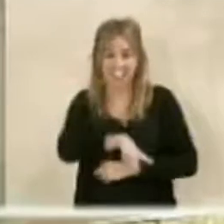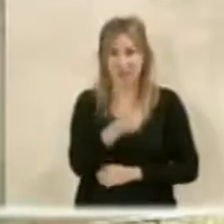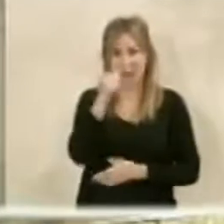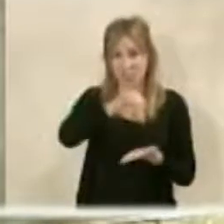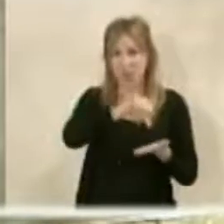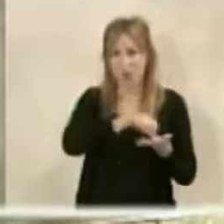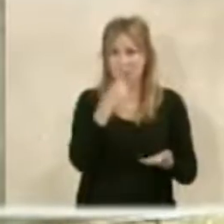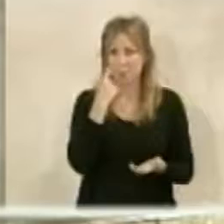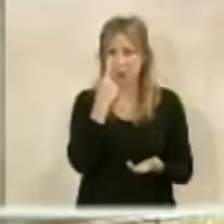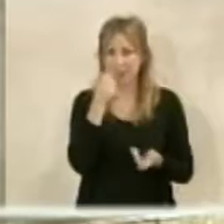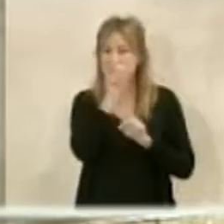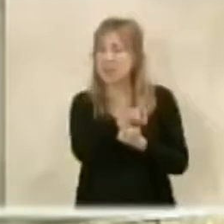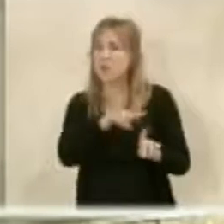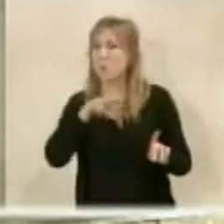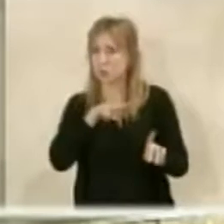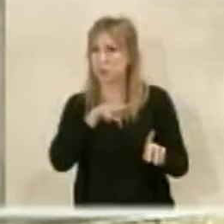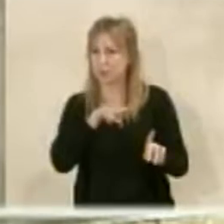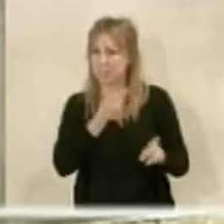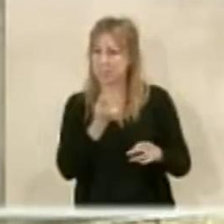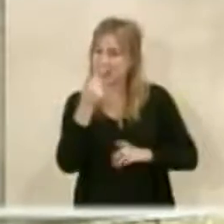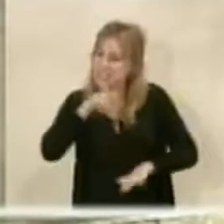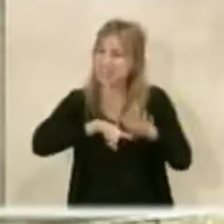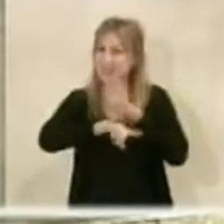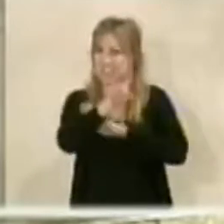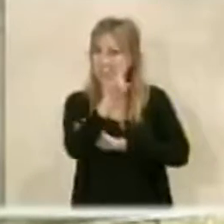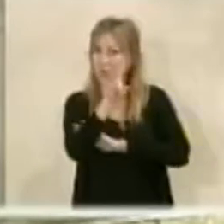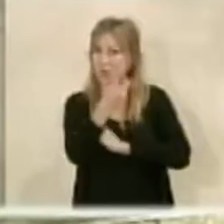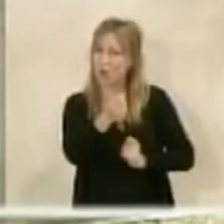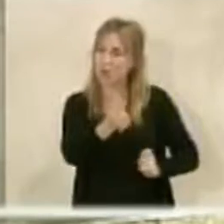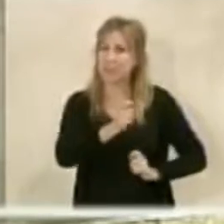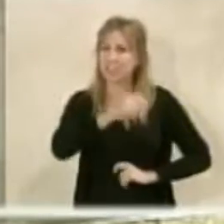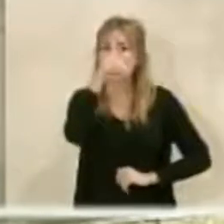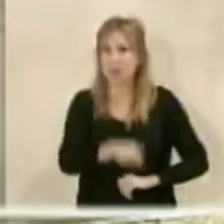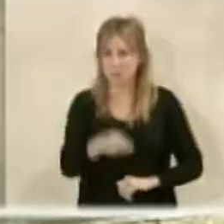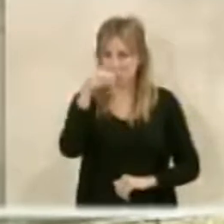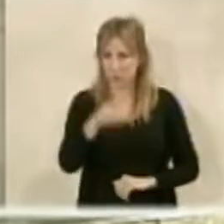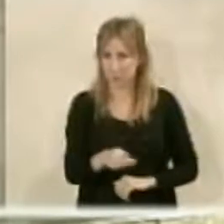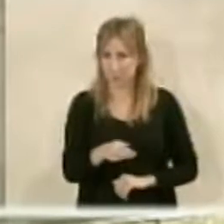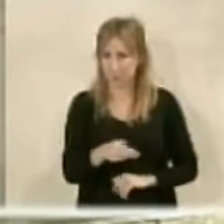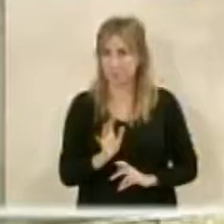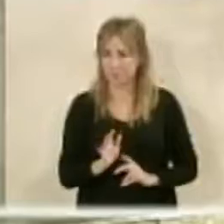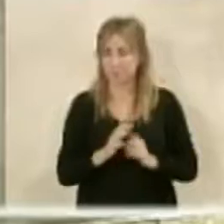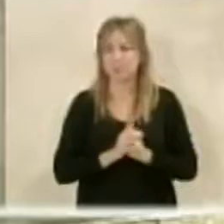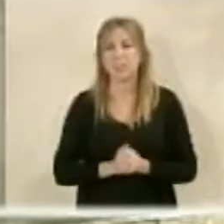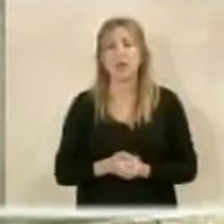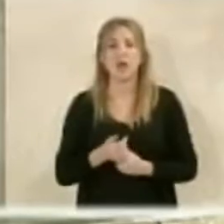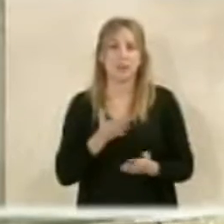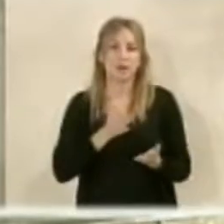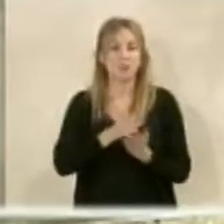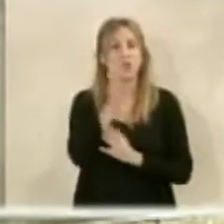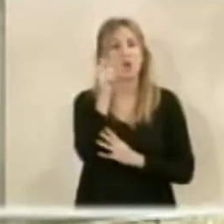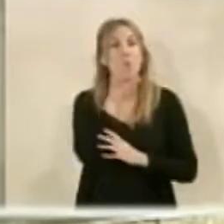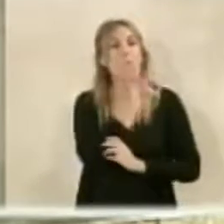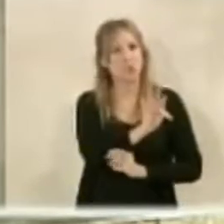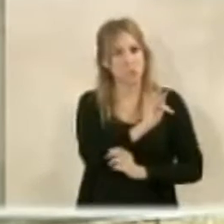creemos que, desde el punto de vista de desarrollo, es tremendamente importante. Eso con respecto a lo